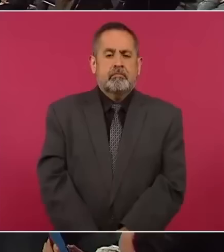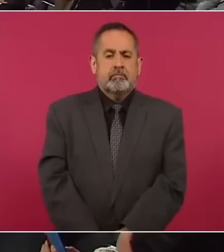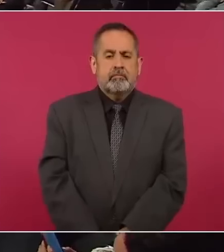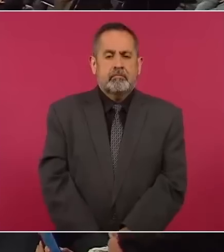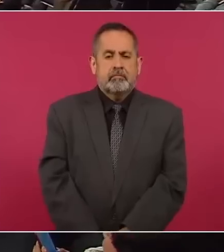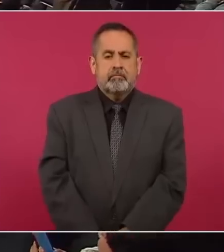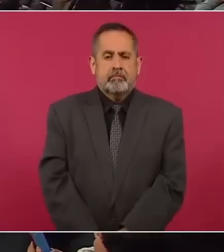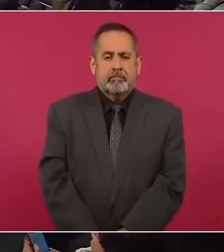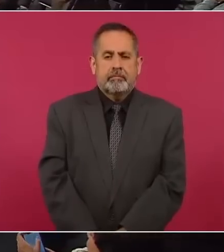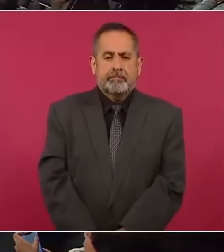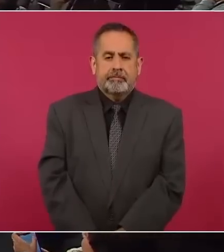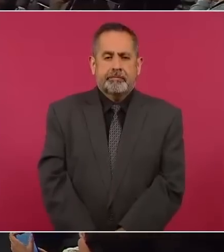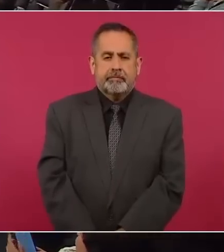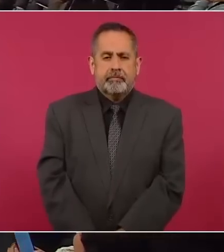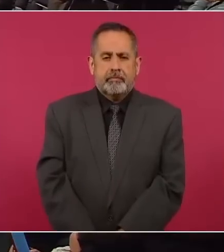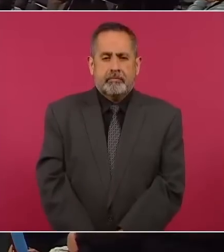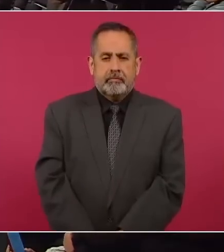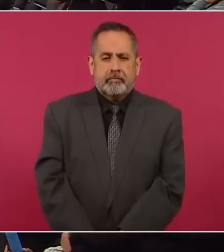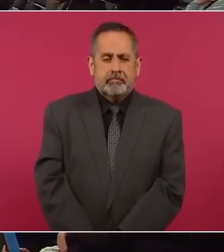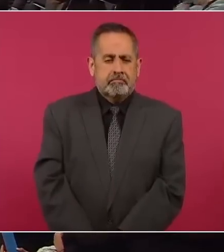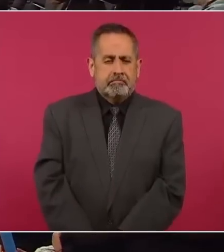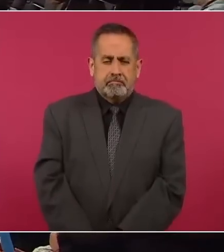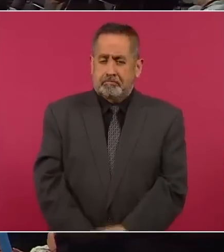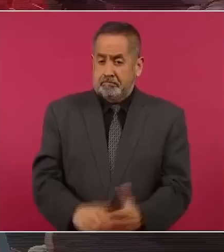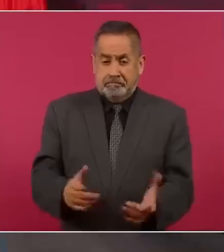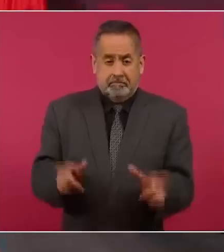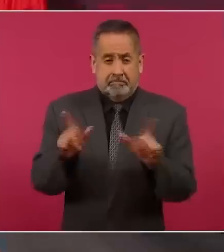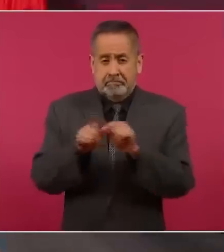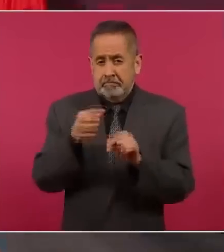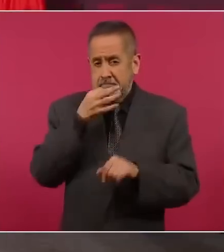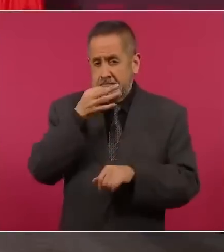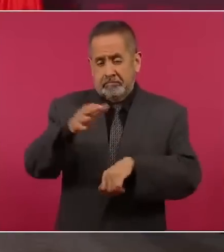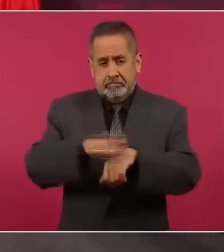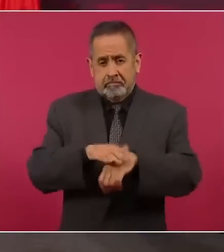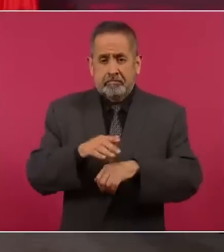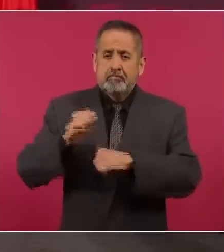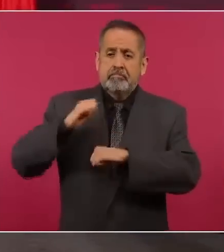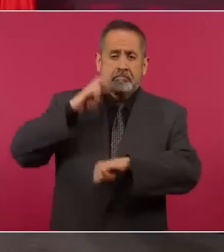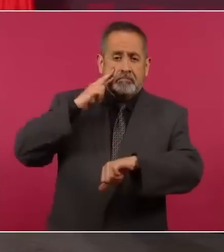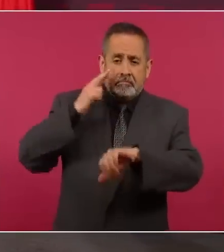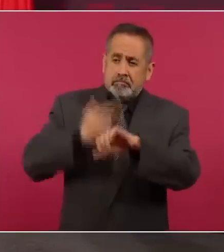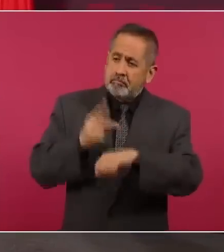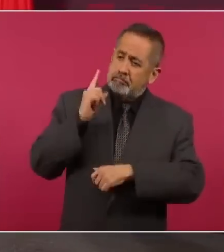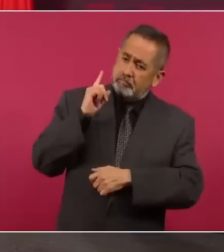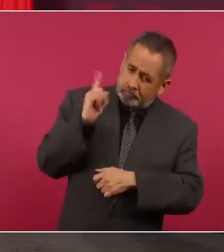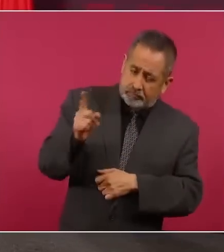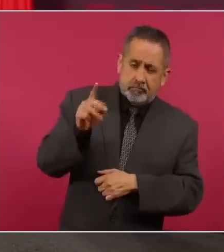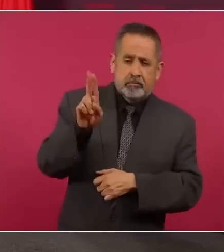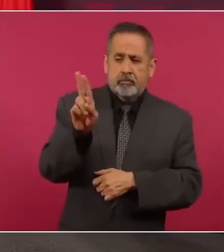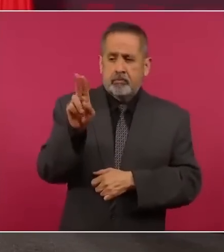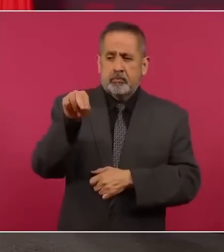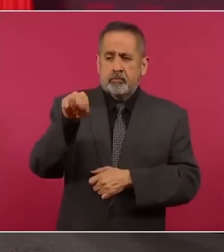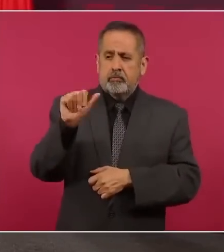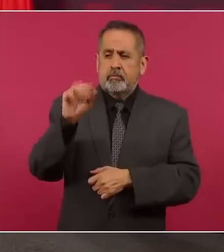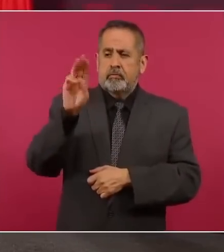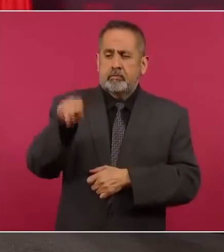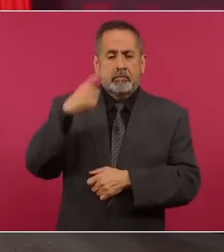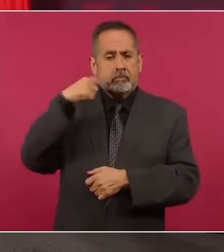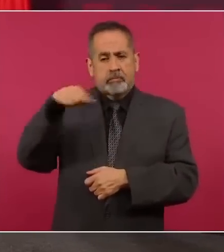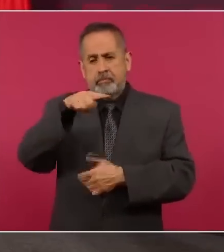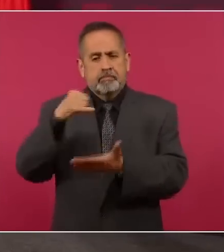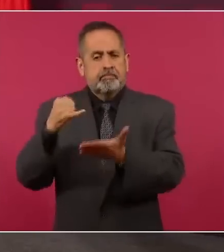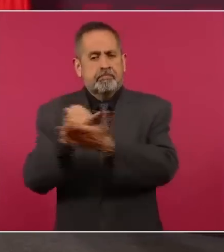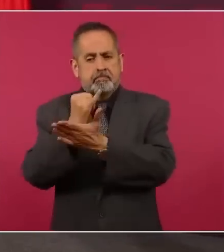Bueno, es sencillo. Corresponde a la UNAM decidir